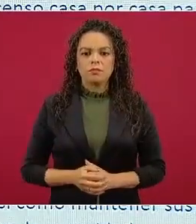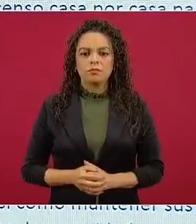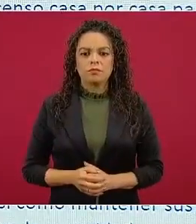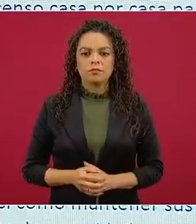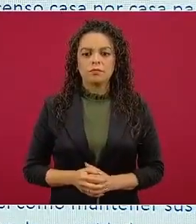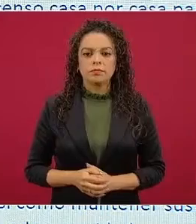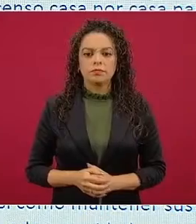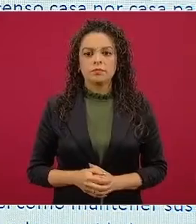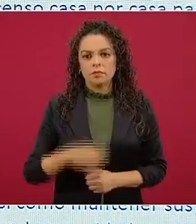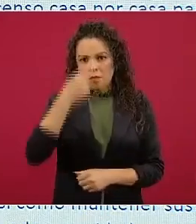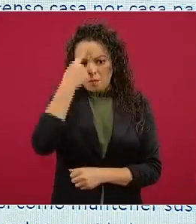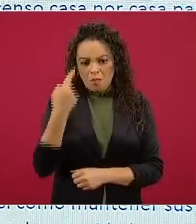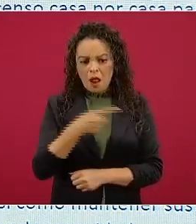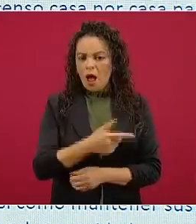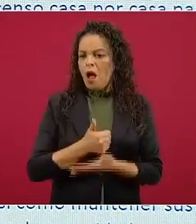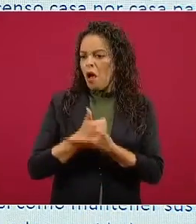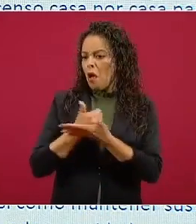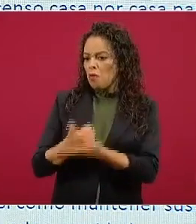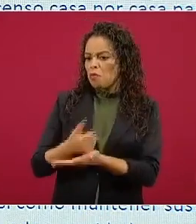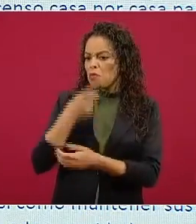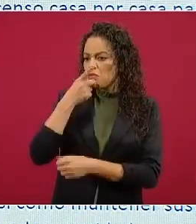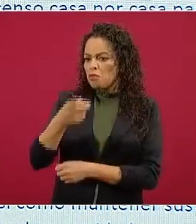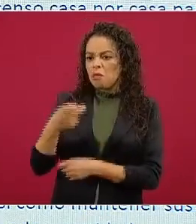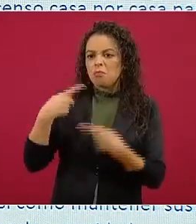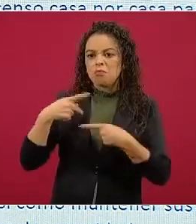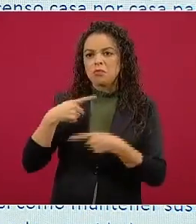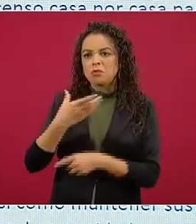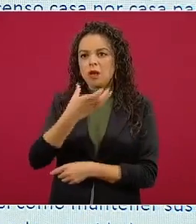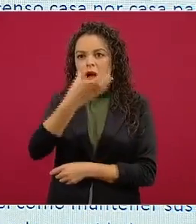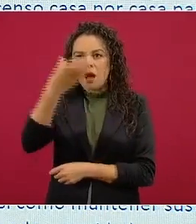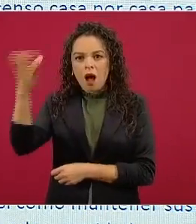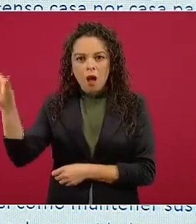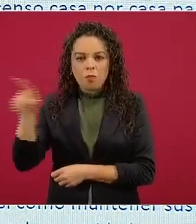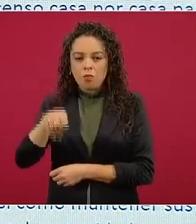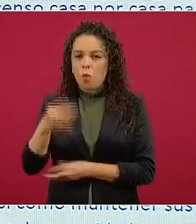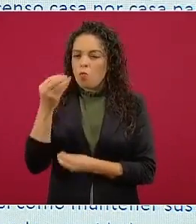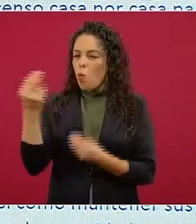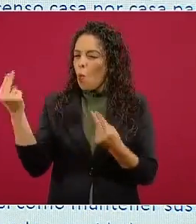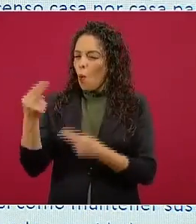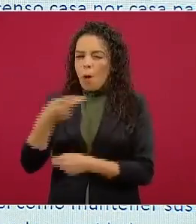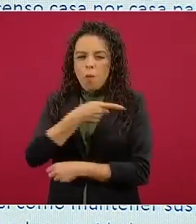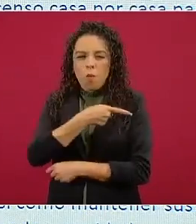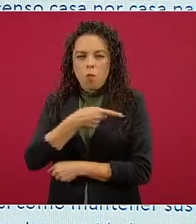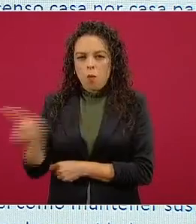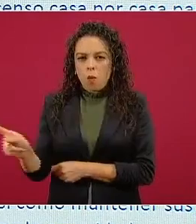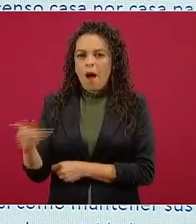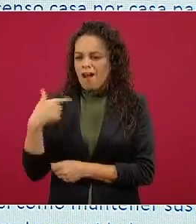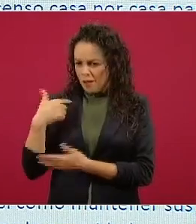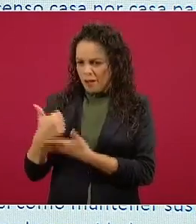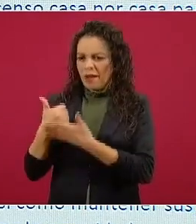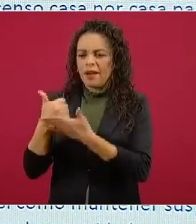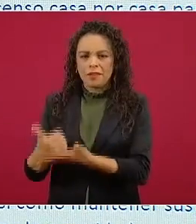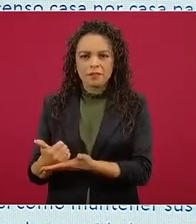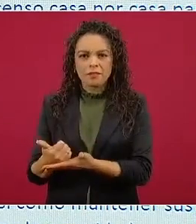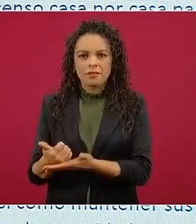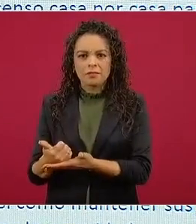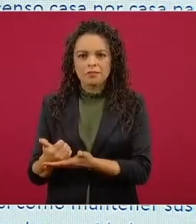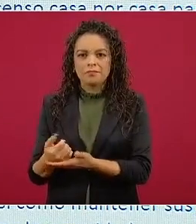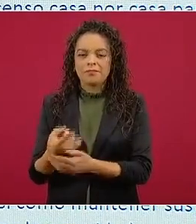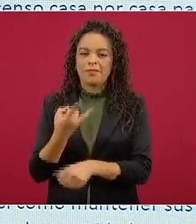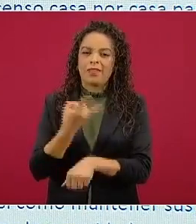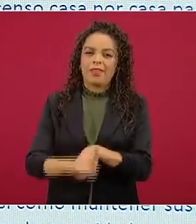era para ayudar a campesinos, para ayudar a la gente necesitada, y se quedaban con el dinero.